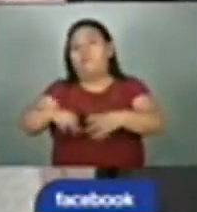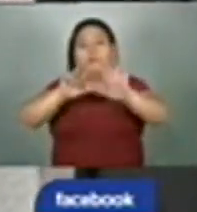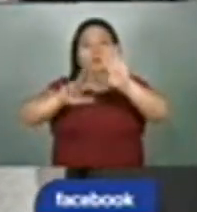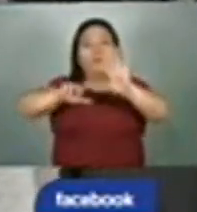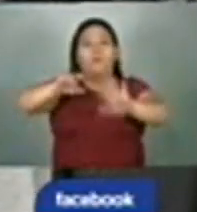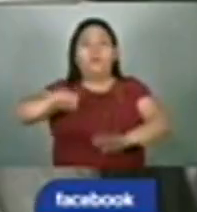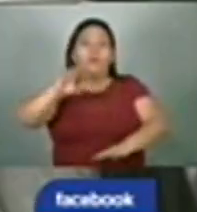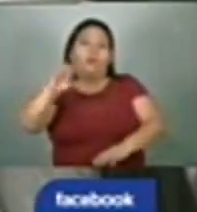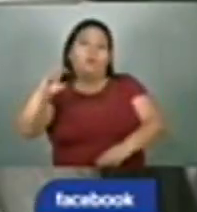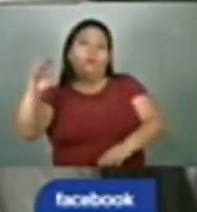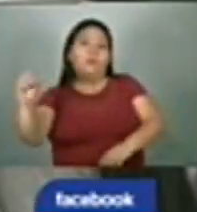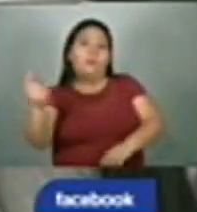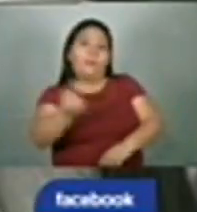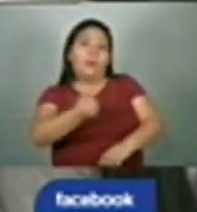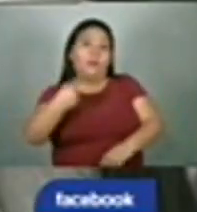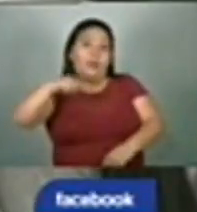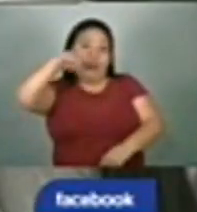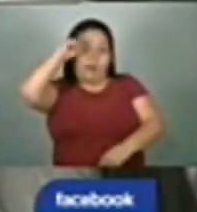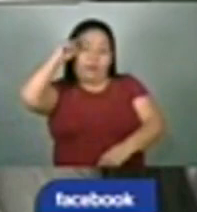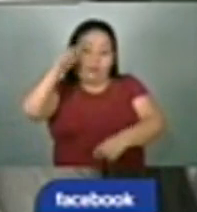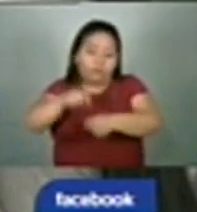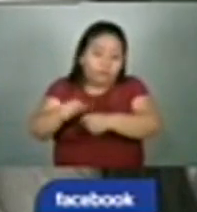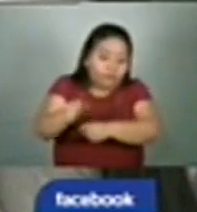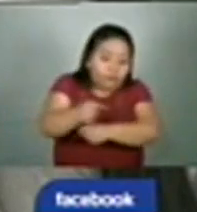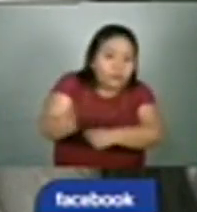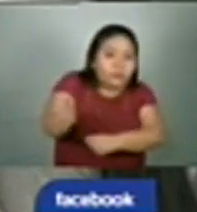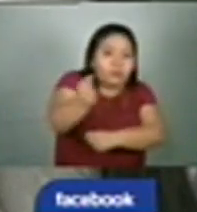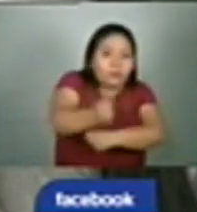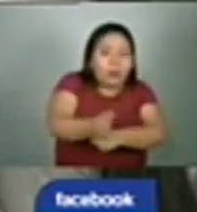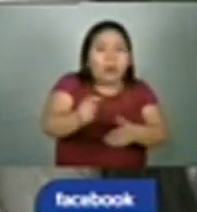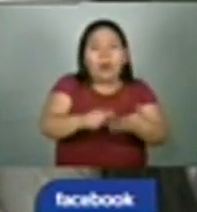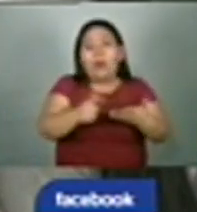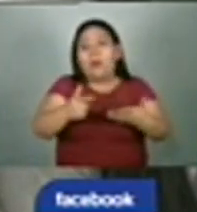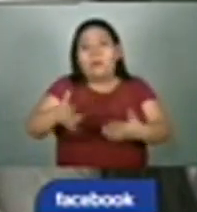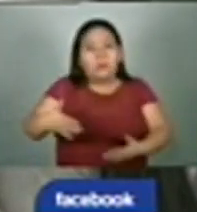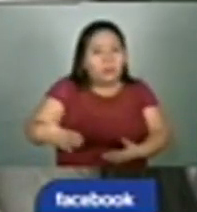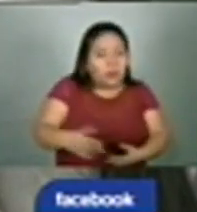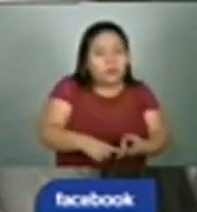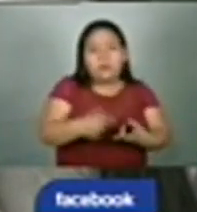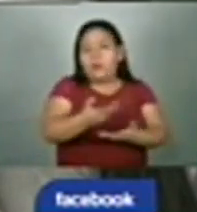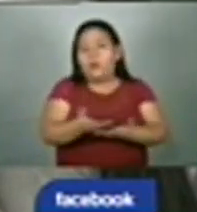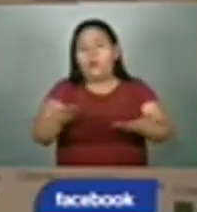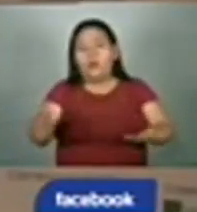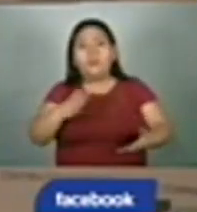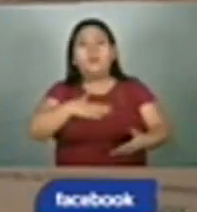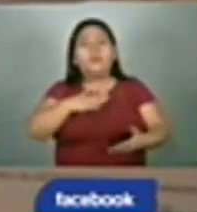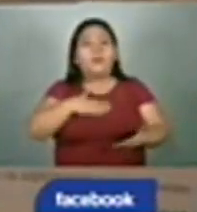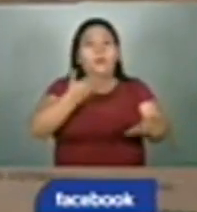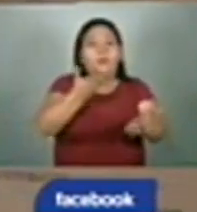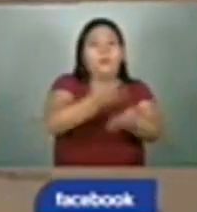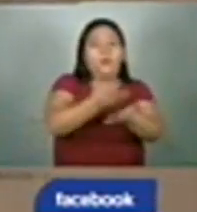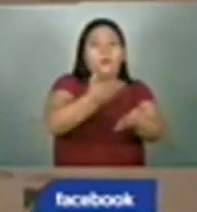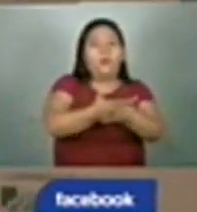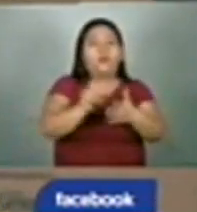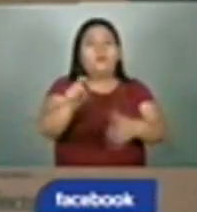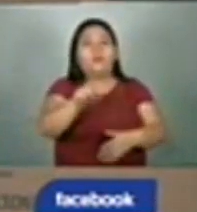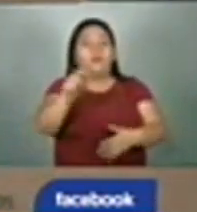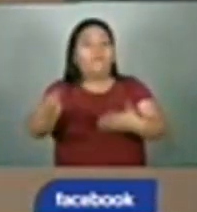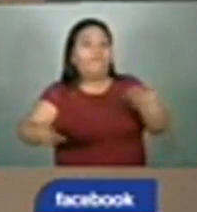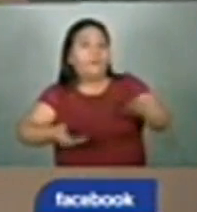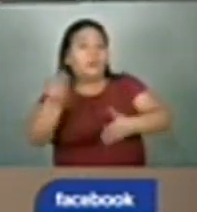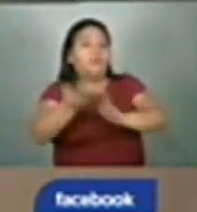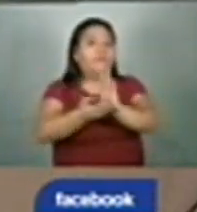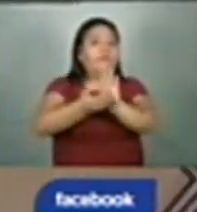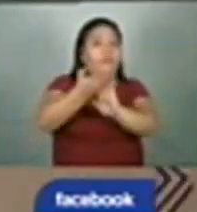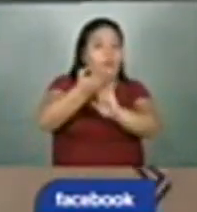mil personas de los sectores agrícola, acuicultor y pesca artesanal conforman la iniciativa de alcance de mercado